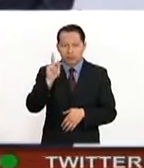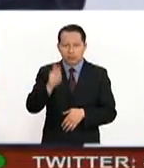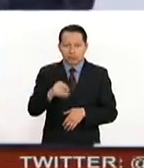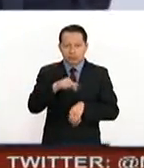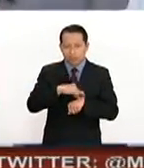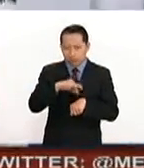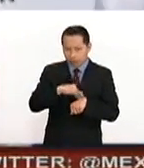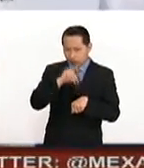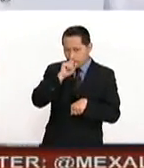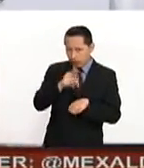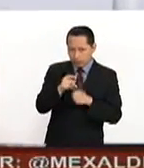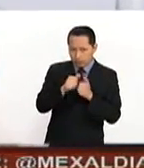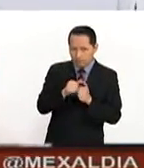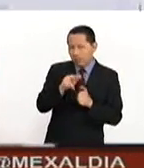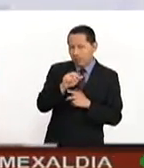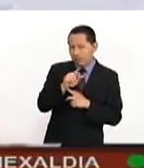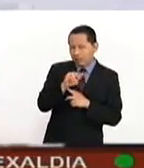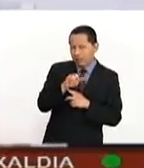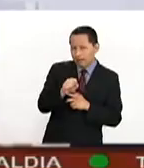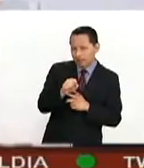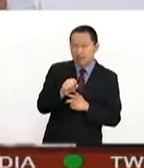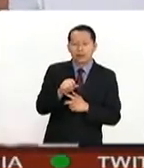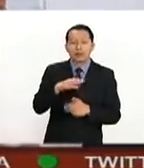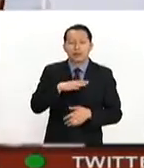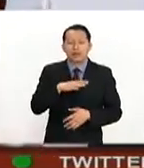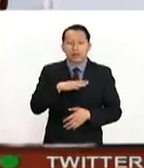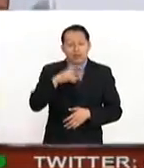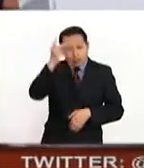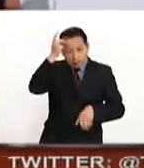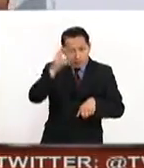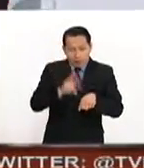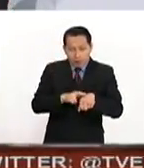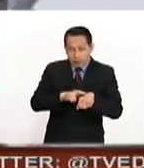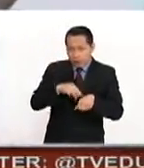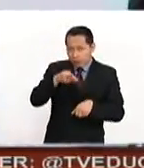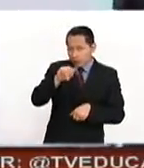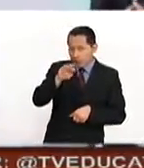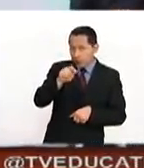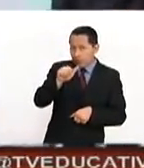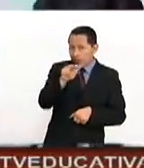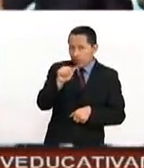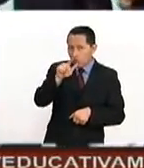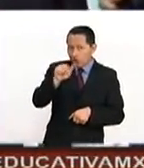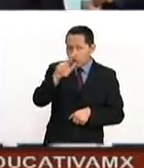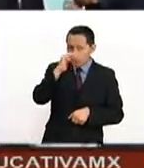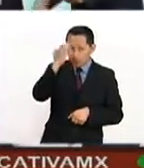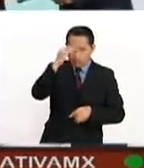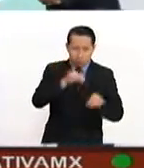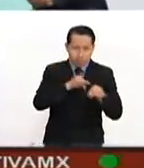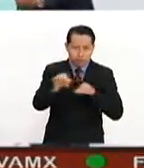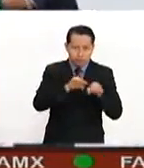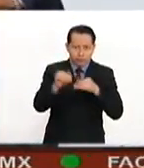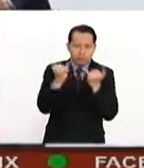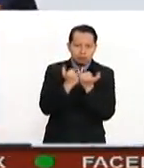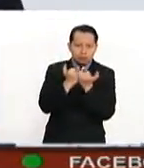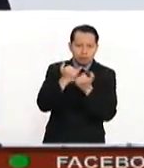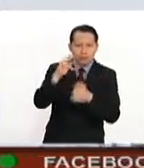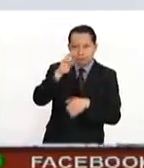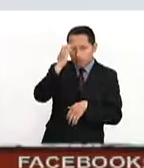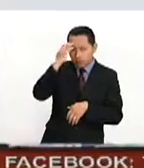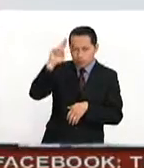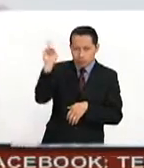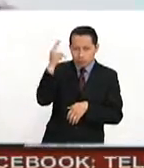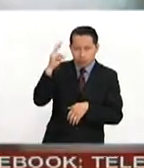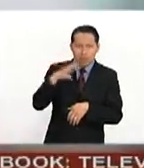médicos residentes. El director del IMSS, Miquel Arriola, reconoció su trabajo y destacó a las universidades que están